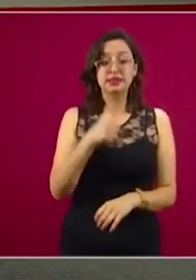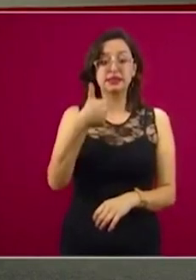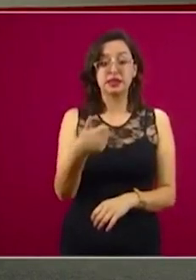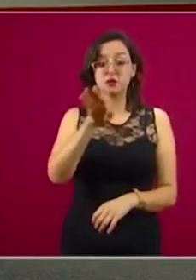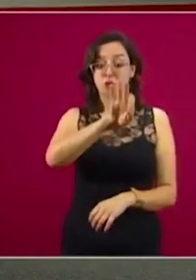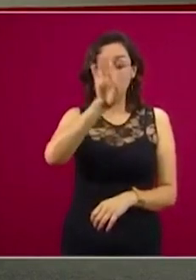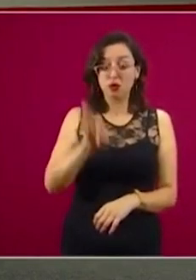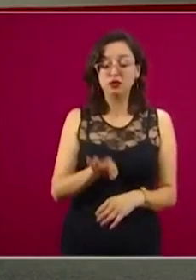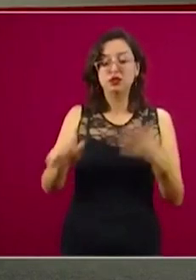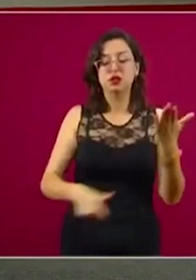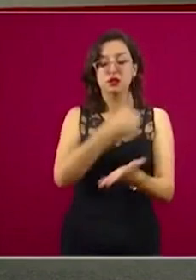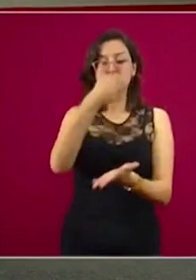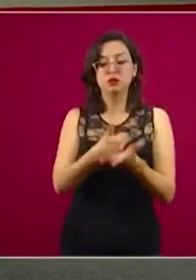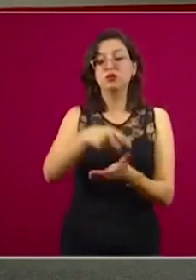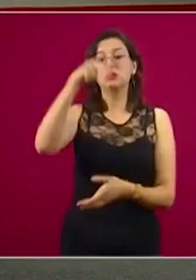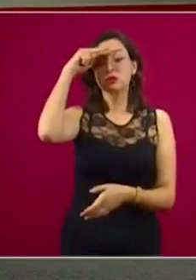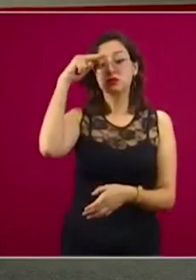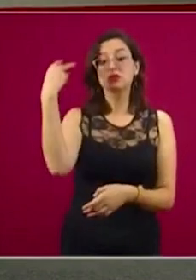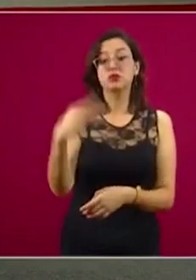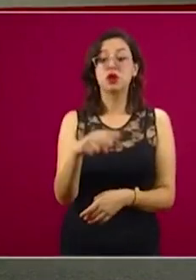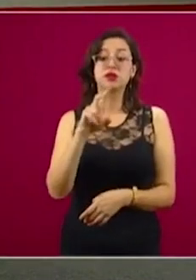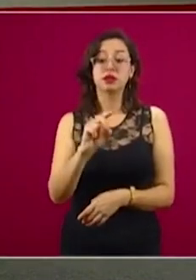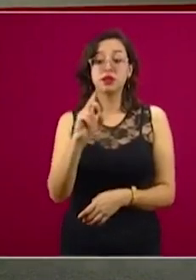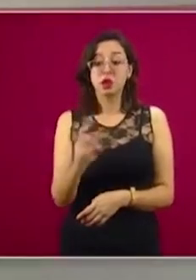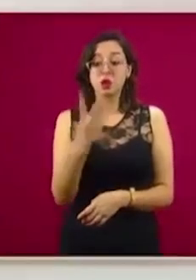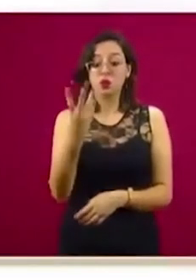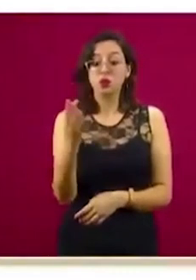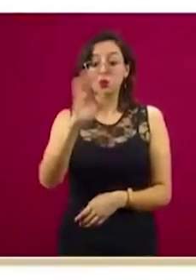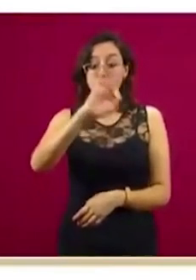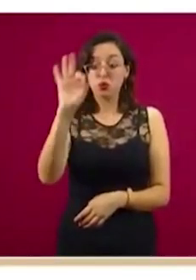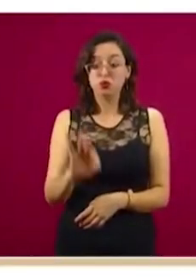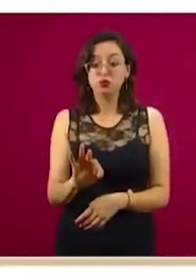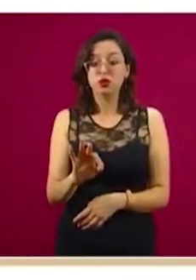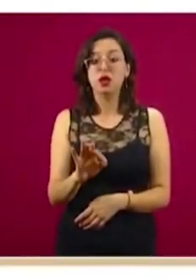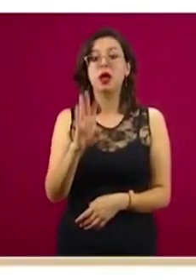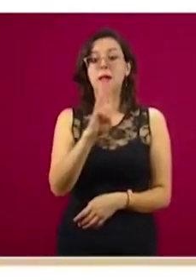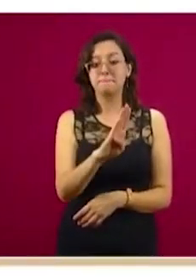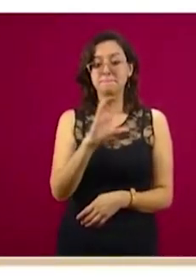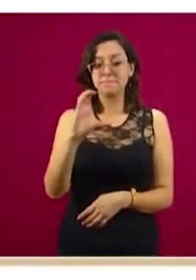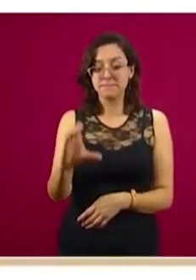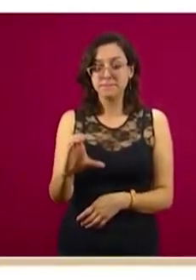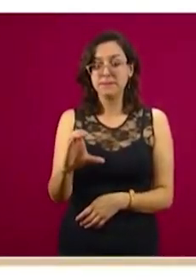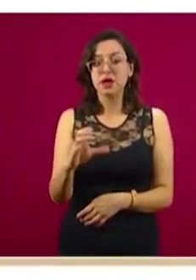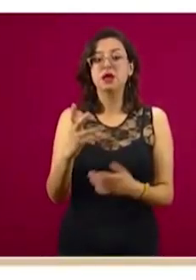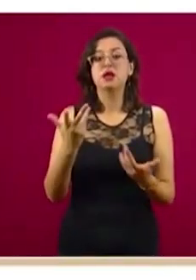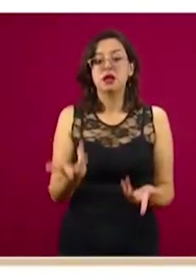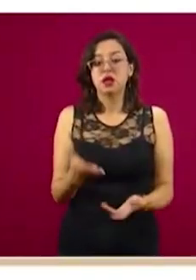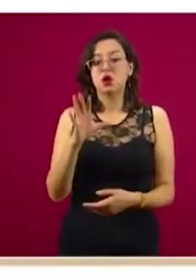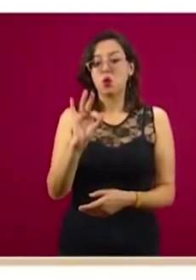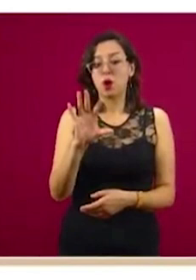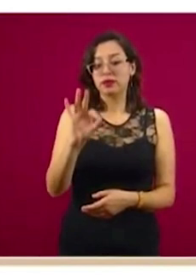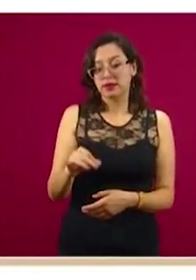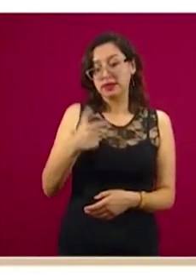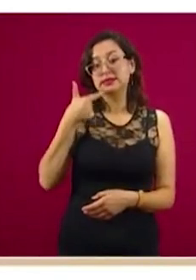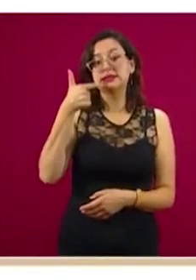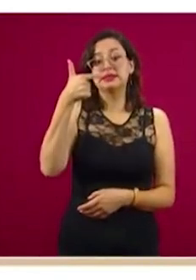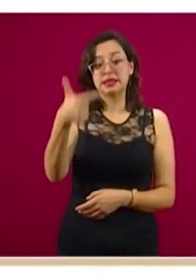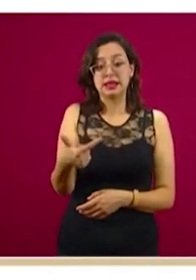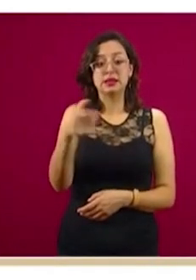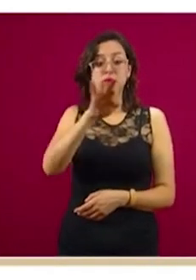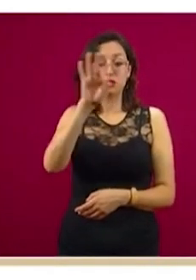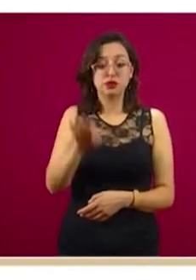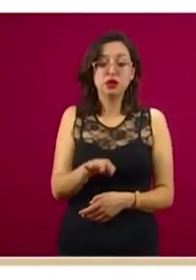ocupación en la Ciudad de México y un remanente de 34 por ciento, en Baja California un remanente de 47 por ciento,